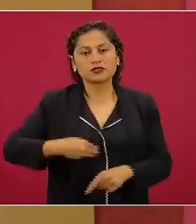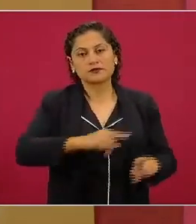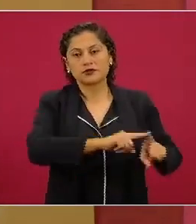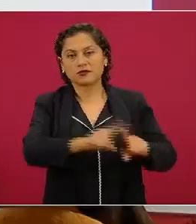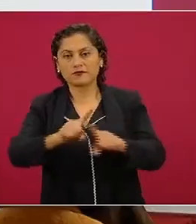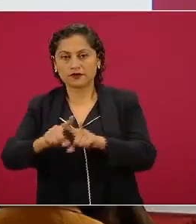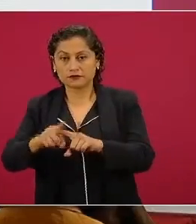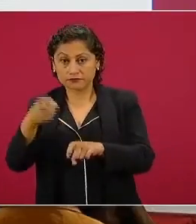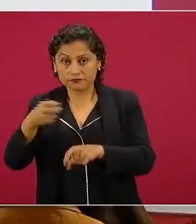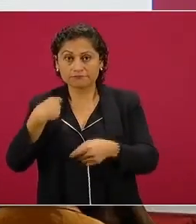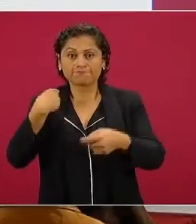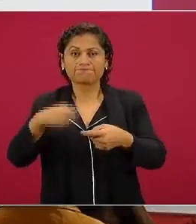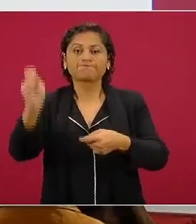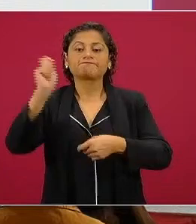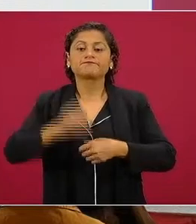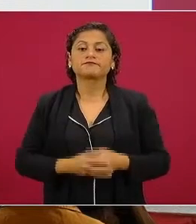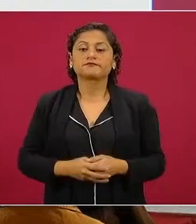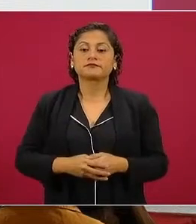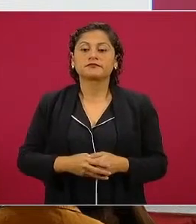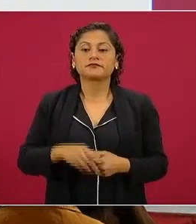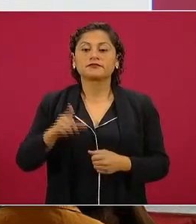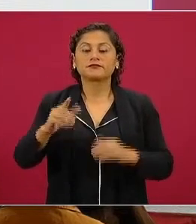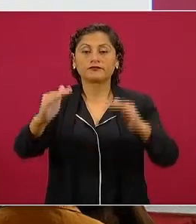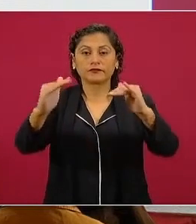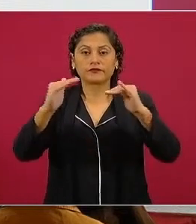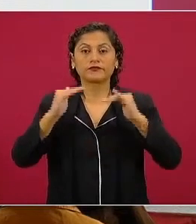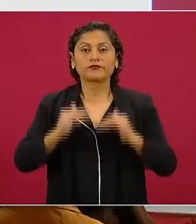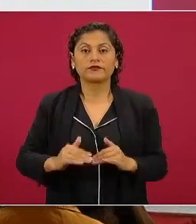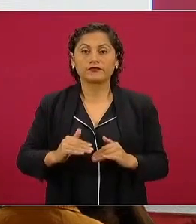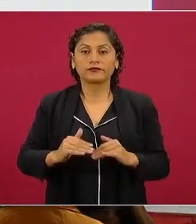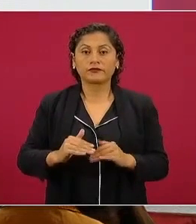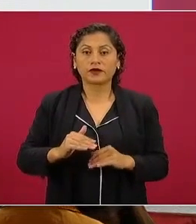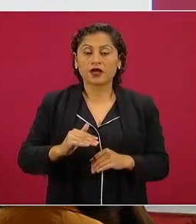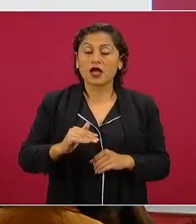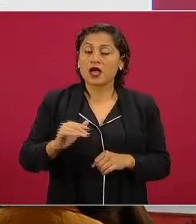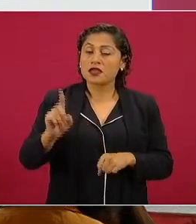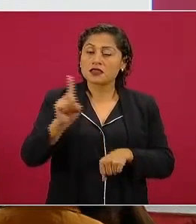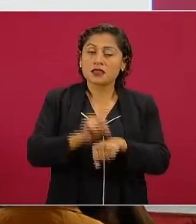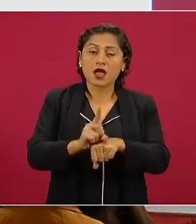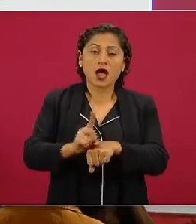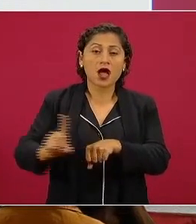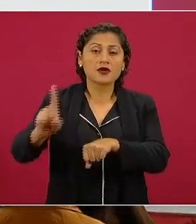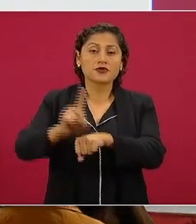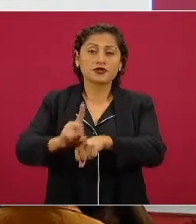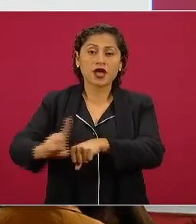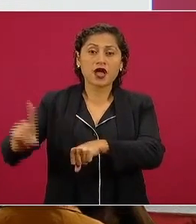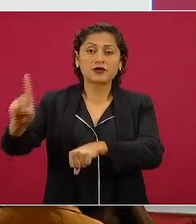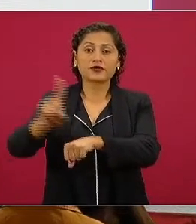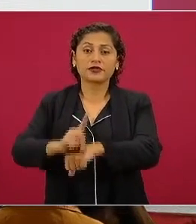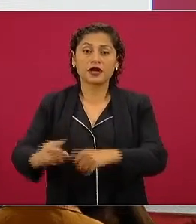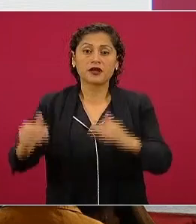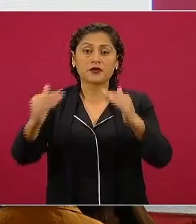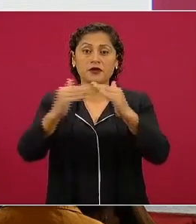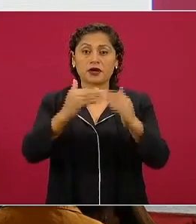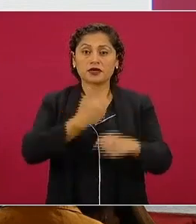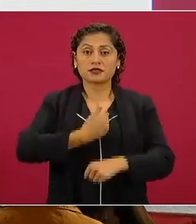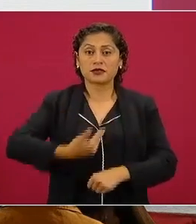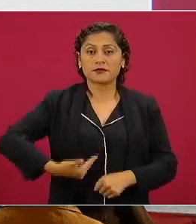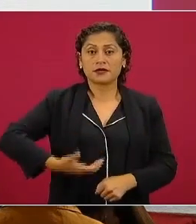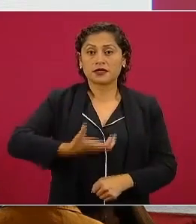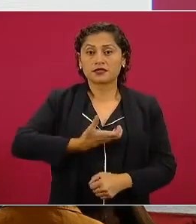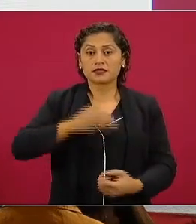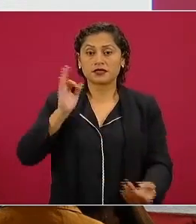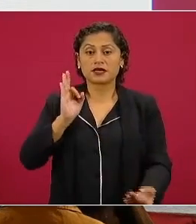todos los días a partir de lunes próximo desde las 6 de la mañana encabezaré en el Palacio Nacional la reunión del Gabinete de